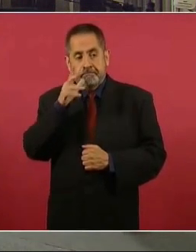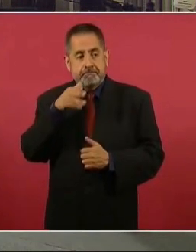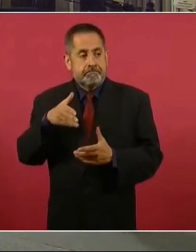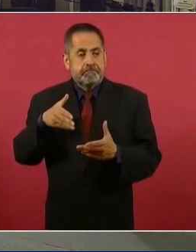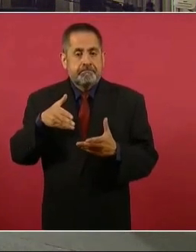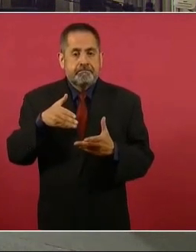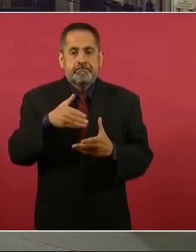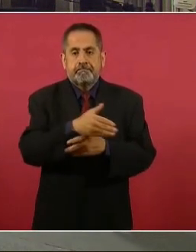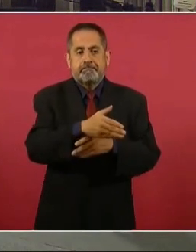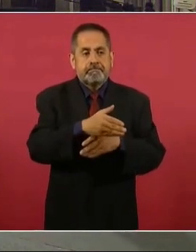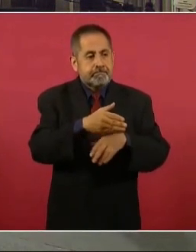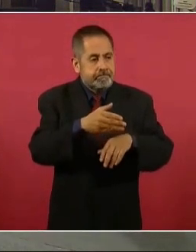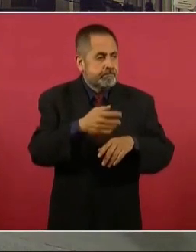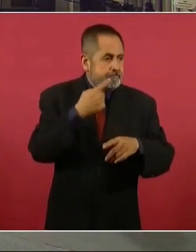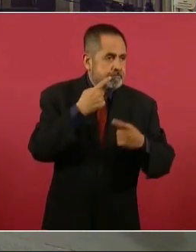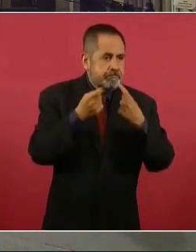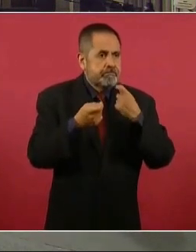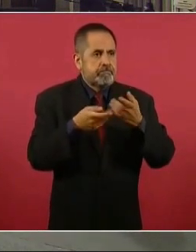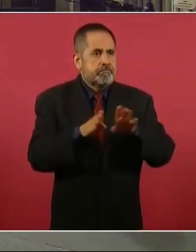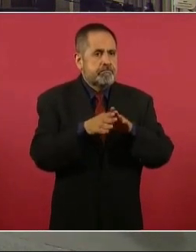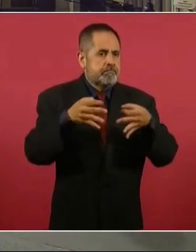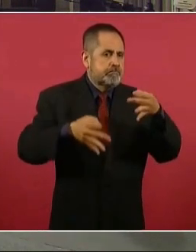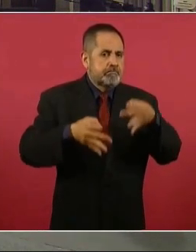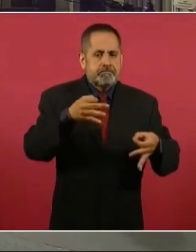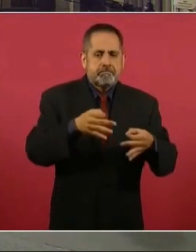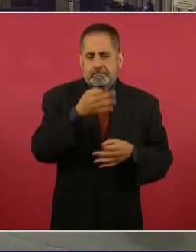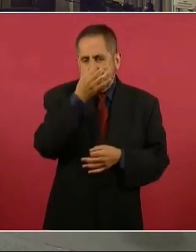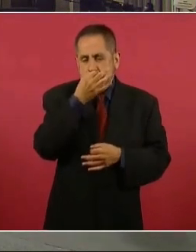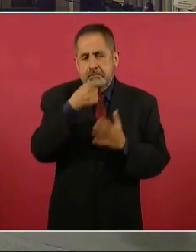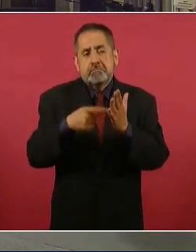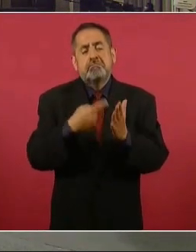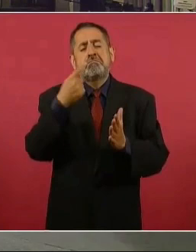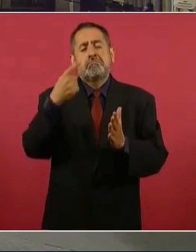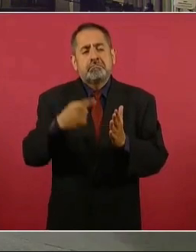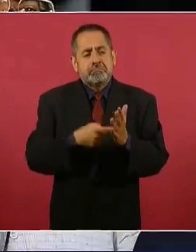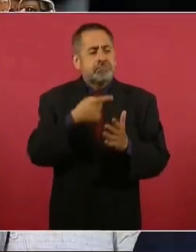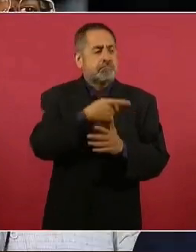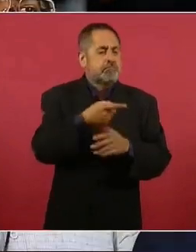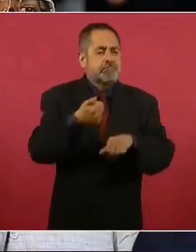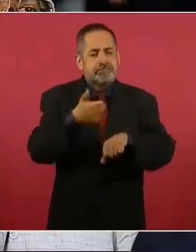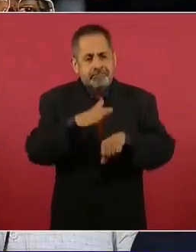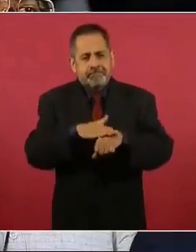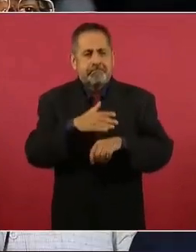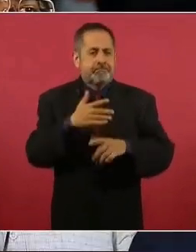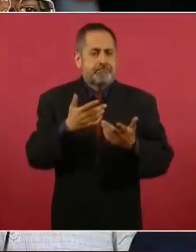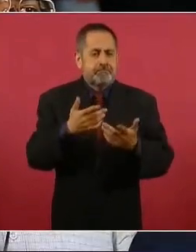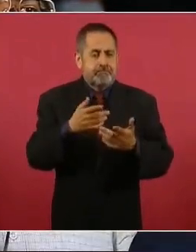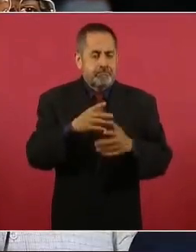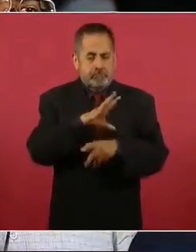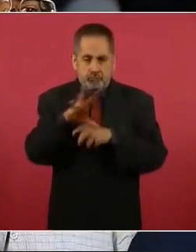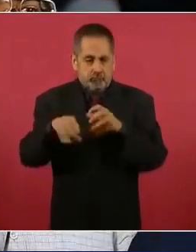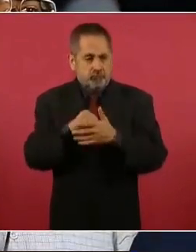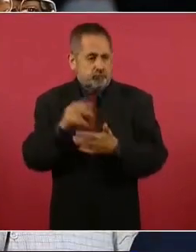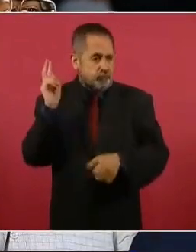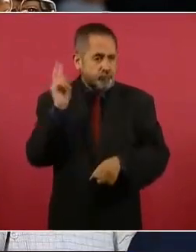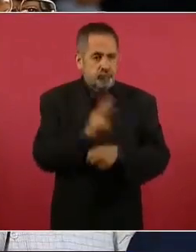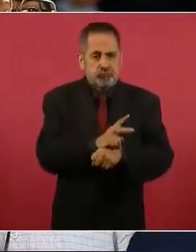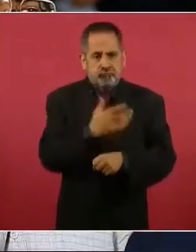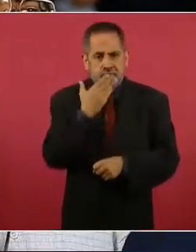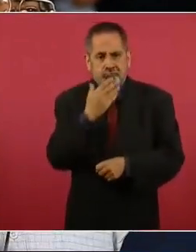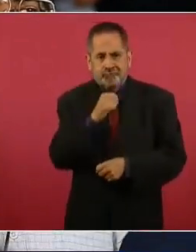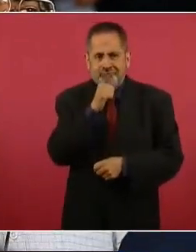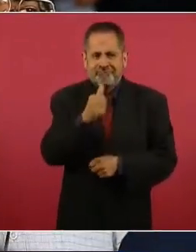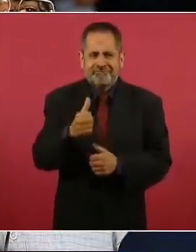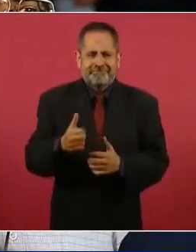temas administrativos de forma aleatoria, con lo que no se hace contrapeso en este tribunal.